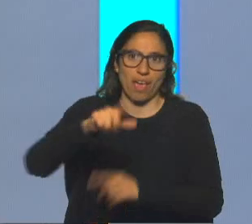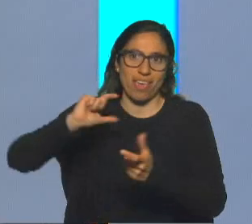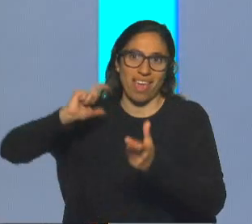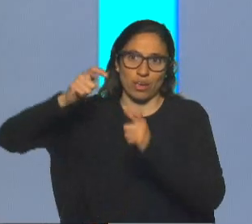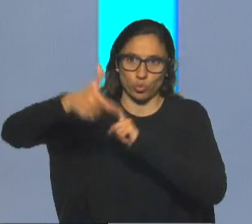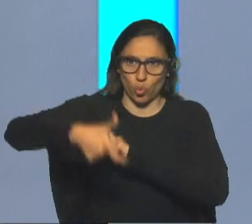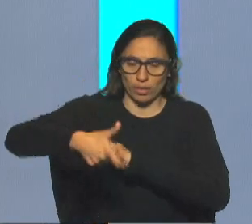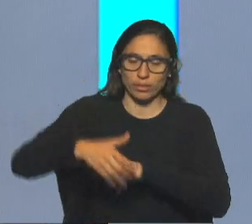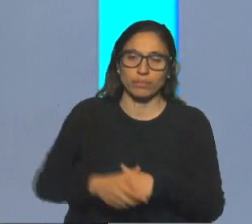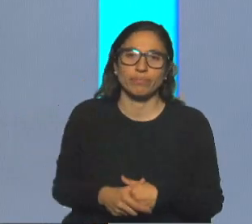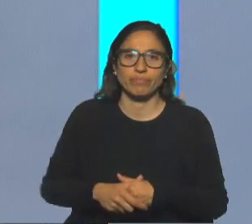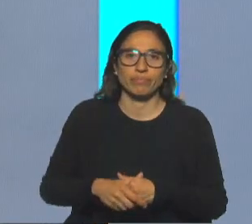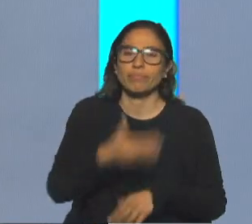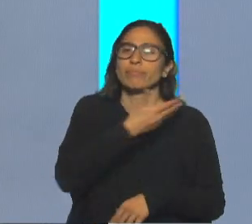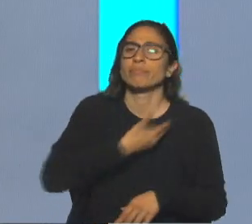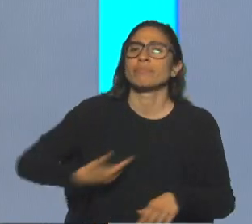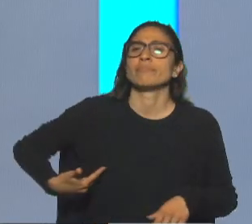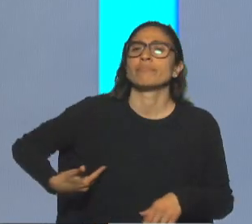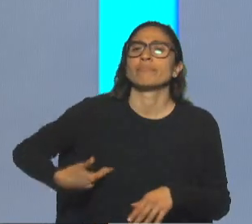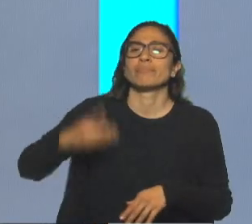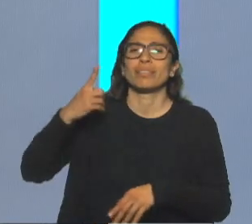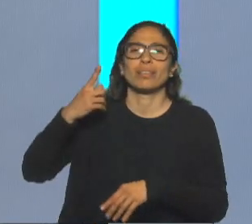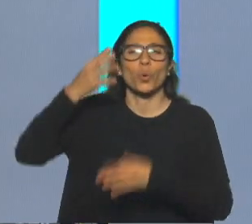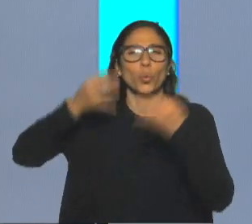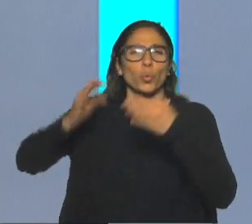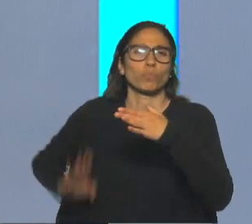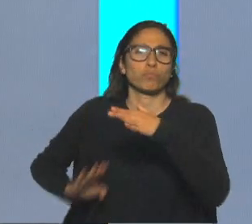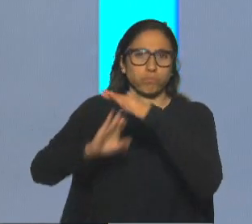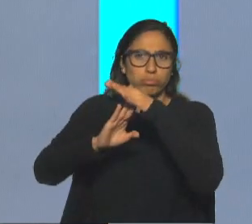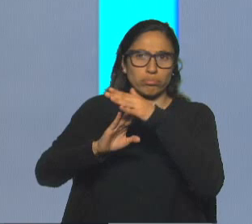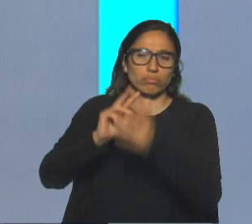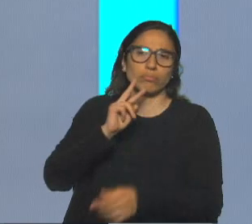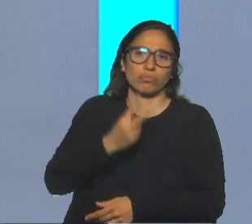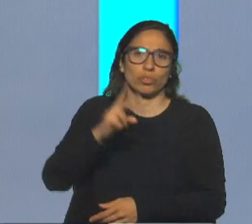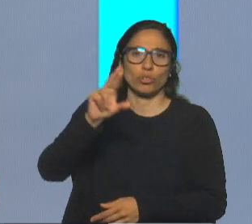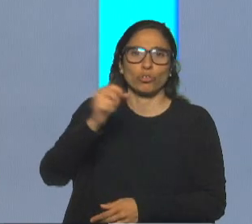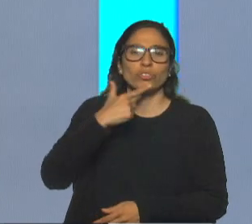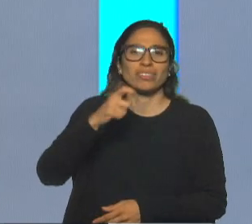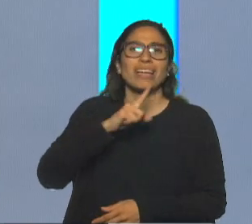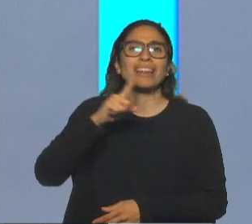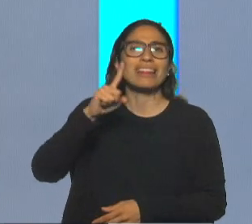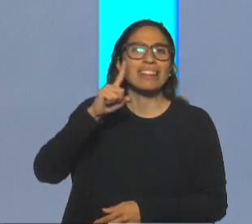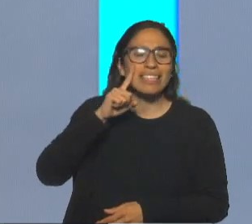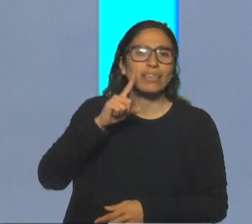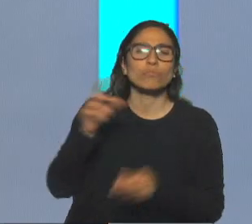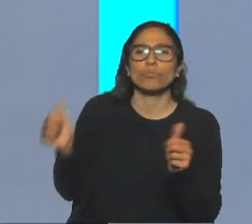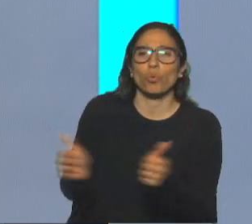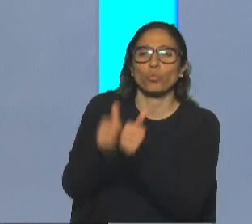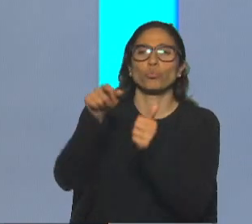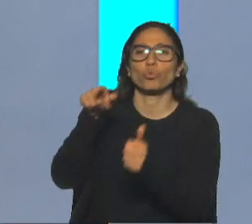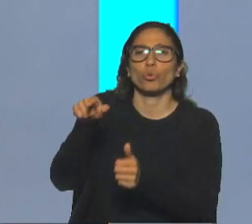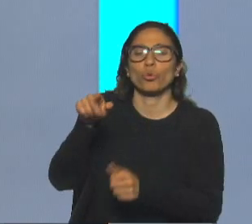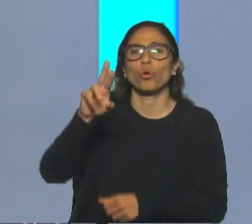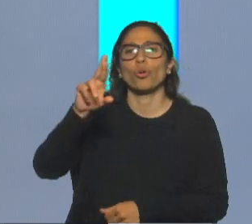El presidente de la Corte Suprema de Justicia, Horacio Rossati, además el vicepresidente del máximo tribunal, estamos hablando de Carlos